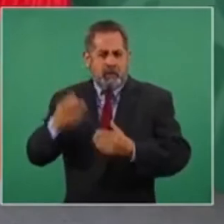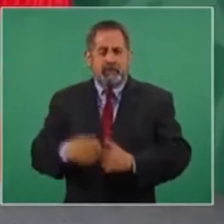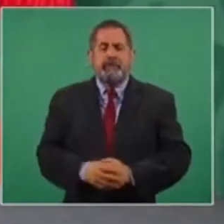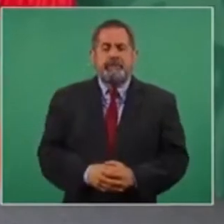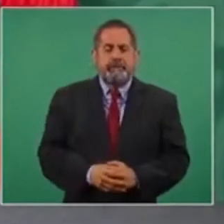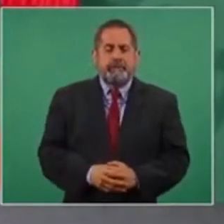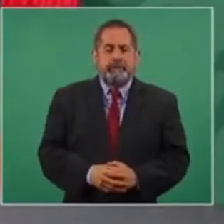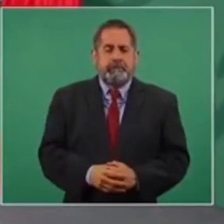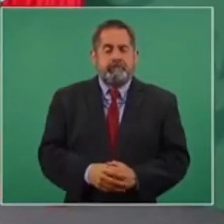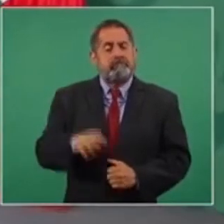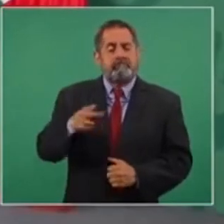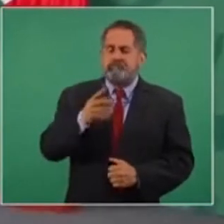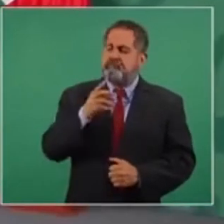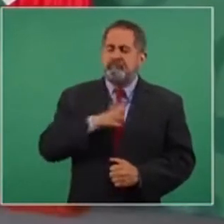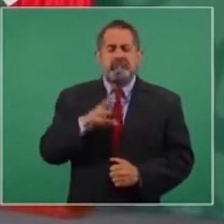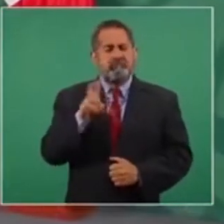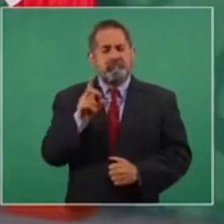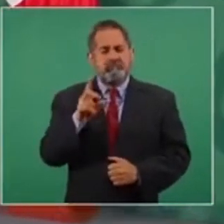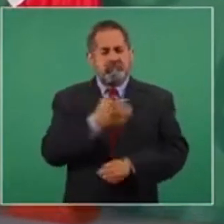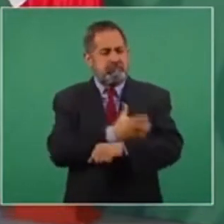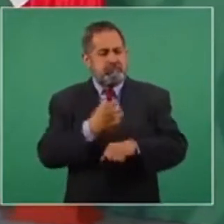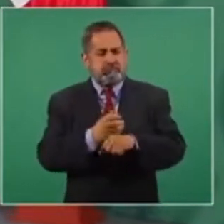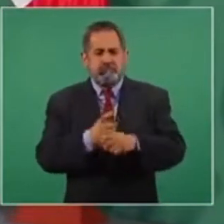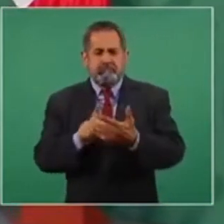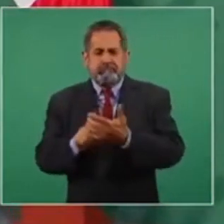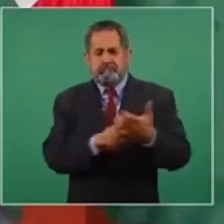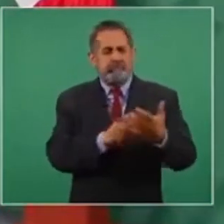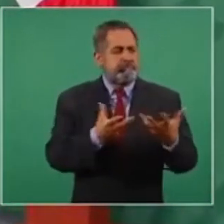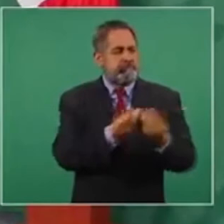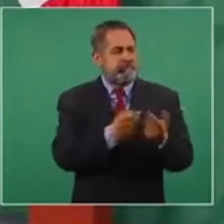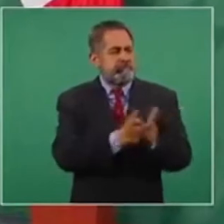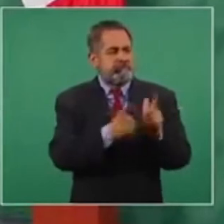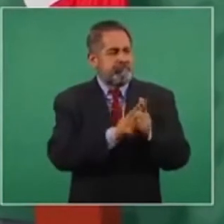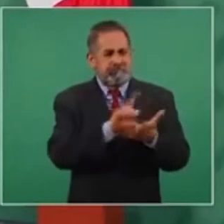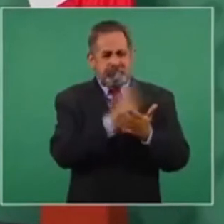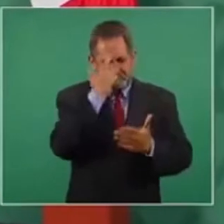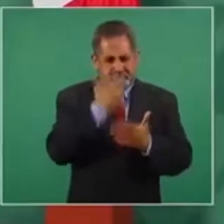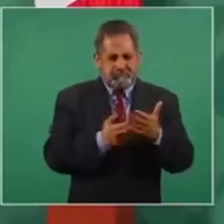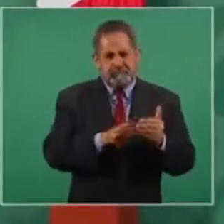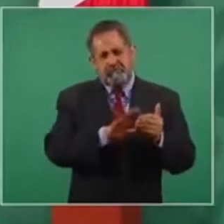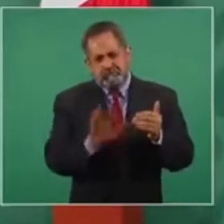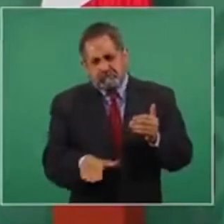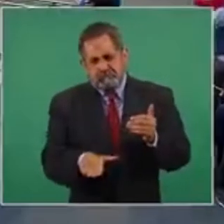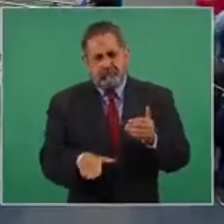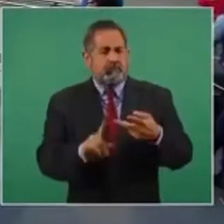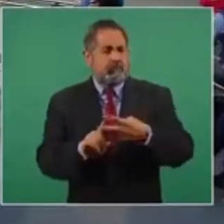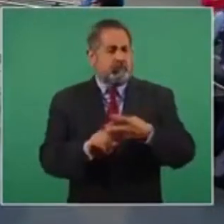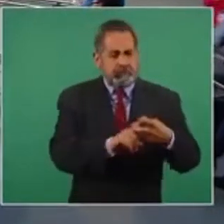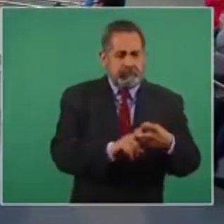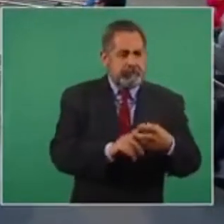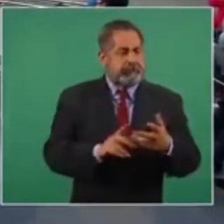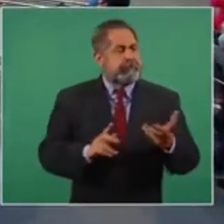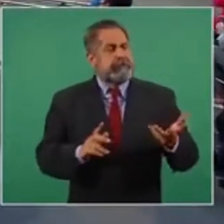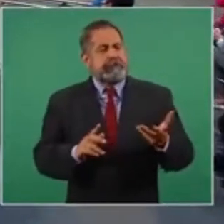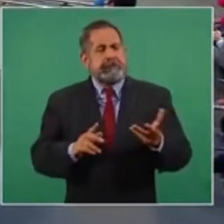Tenemos 30 compañeros que han caído en las manos del grupo delictivo. Cada vez que cae un compañero, es secuestrado, vamos y